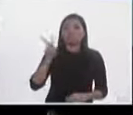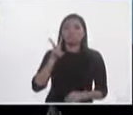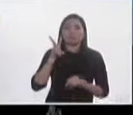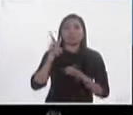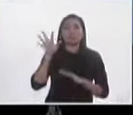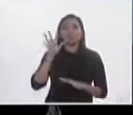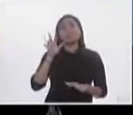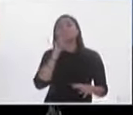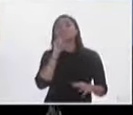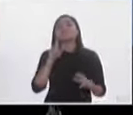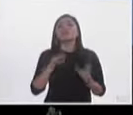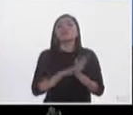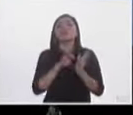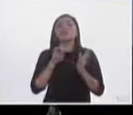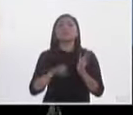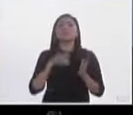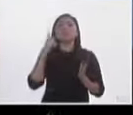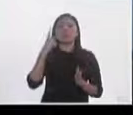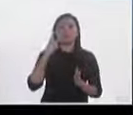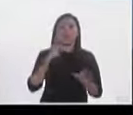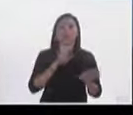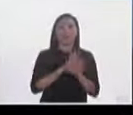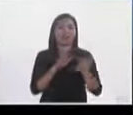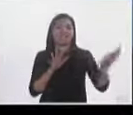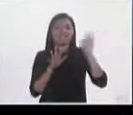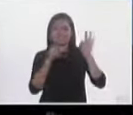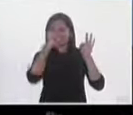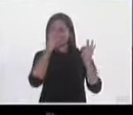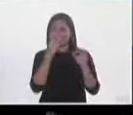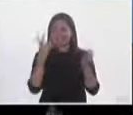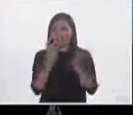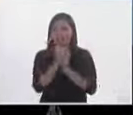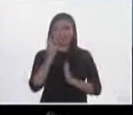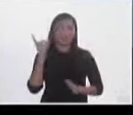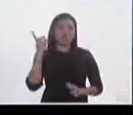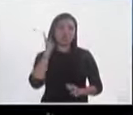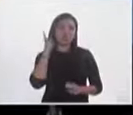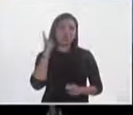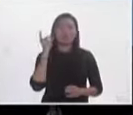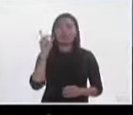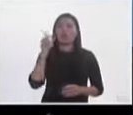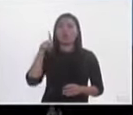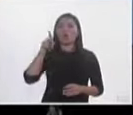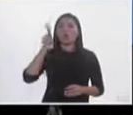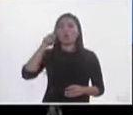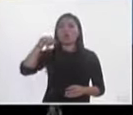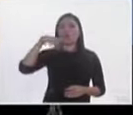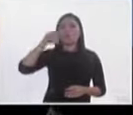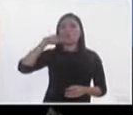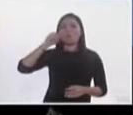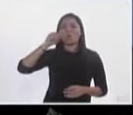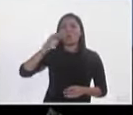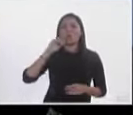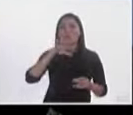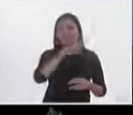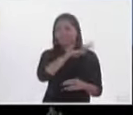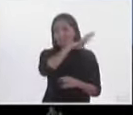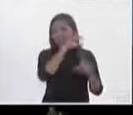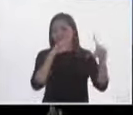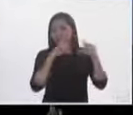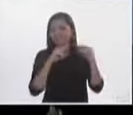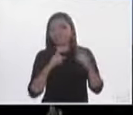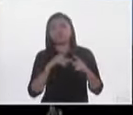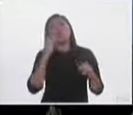concreto, en el caso del diputado electo Kumamoto. Estas tantas expectativas y tantos reflectores,